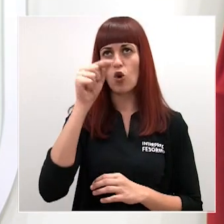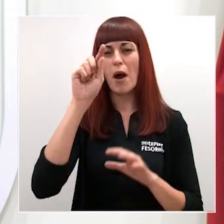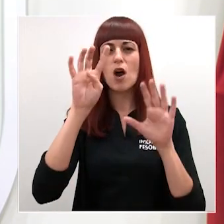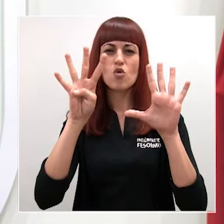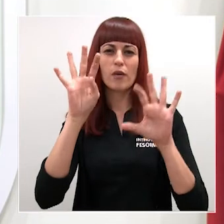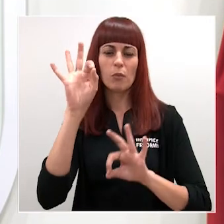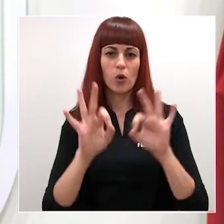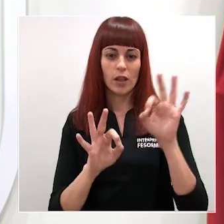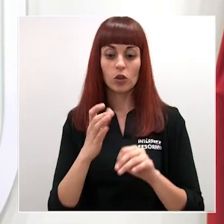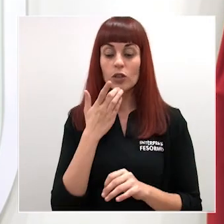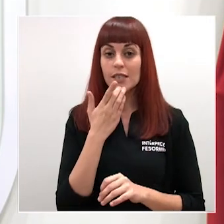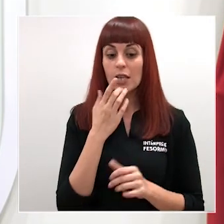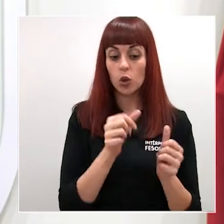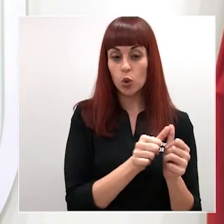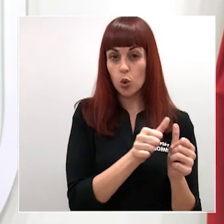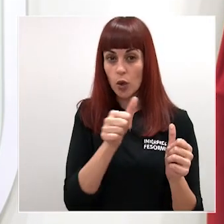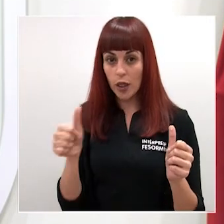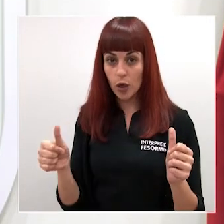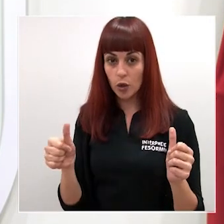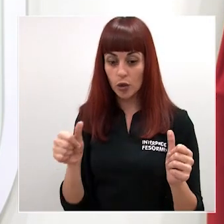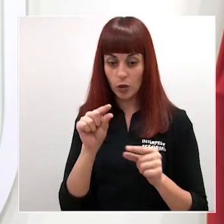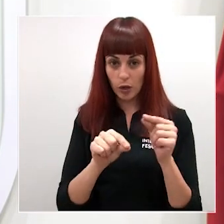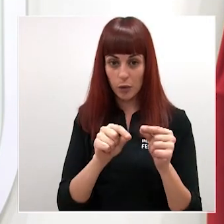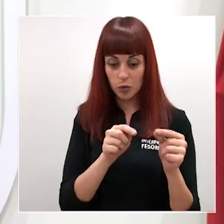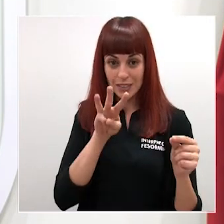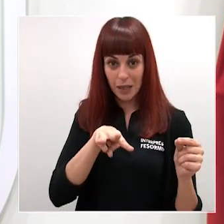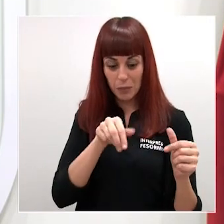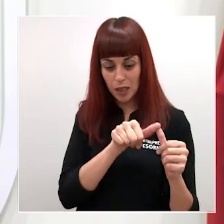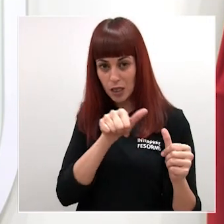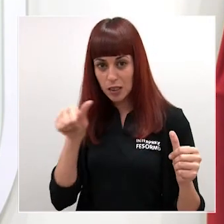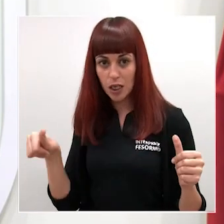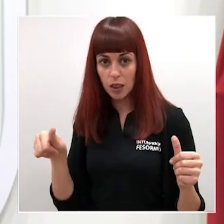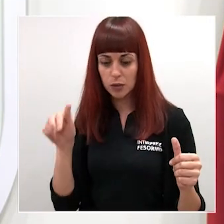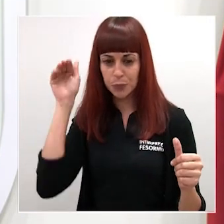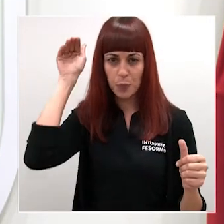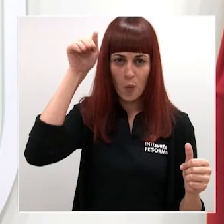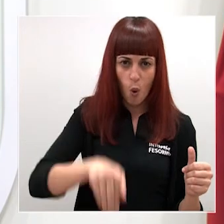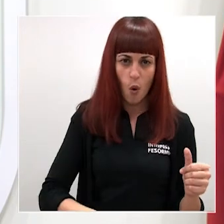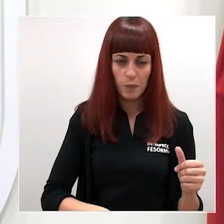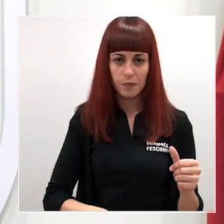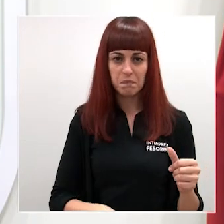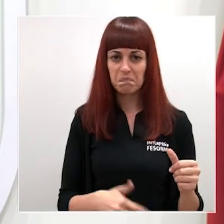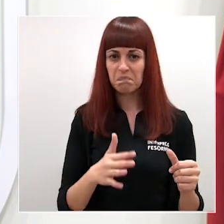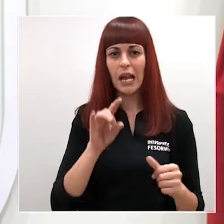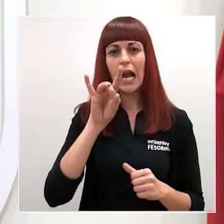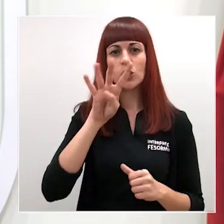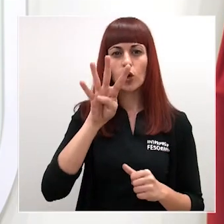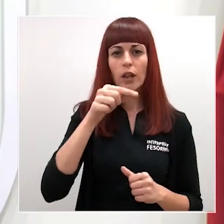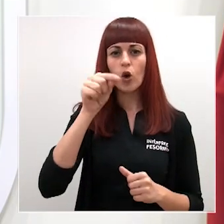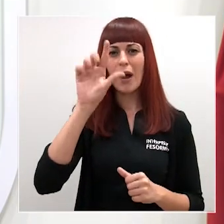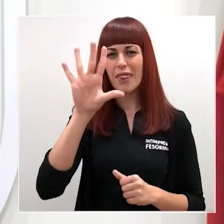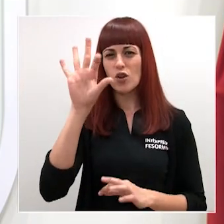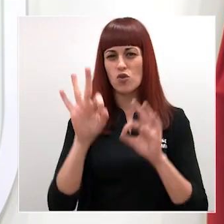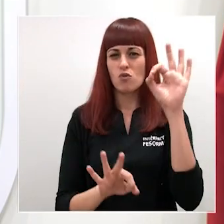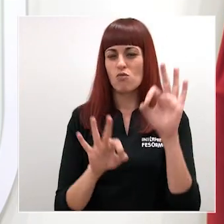% en el caso de que esa duración se prolongara tres meses pues la caída del PIB podría alcanzar el 14,5